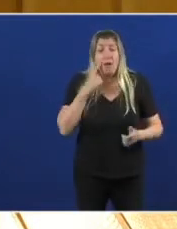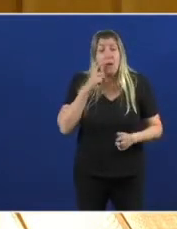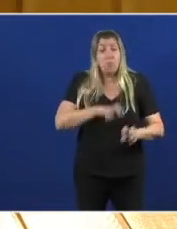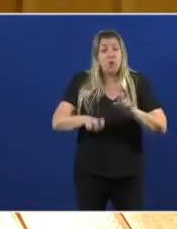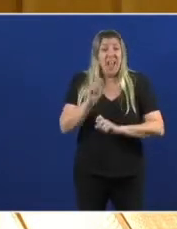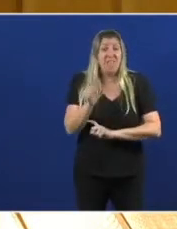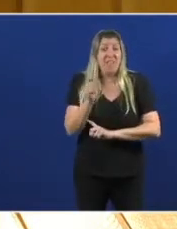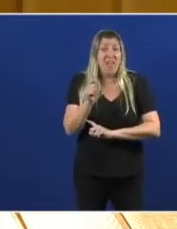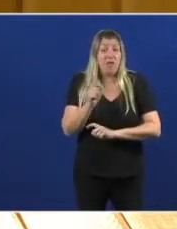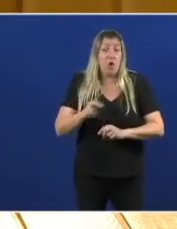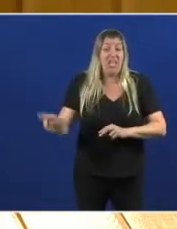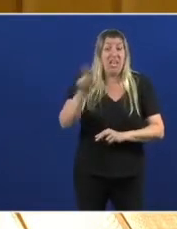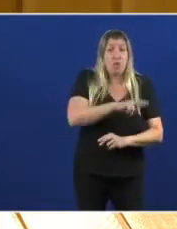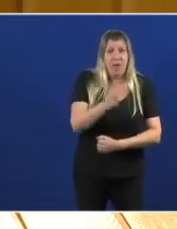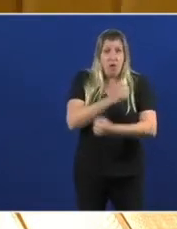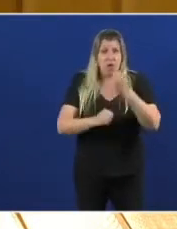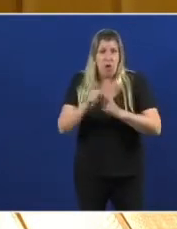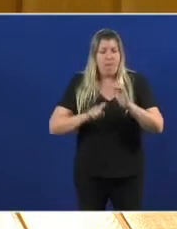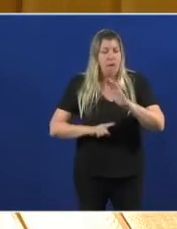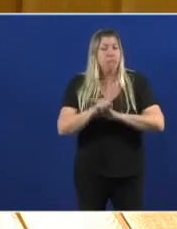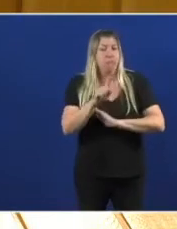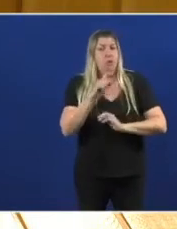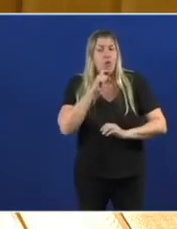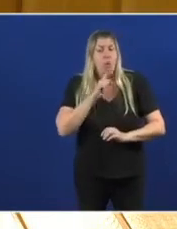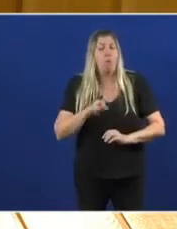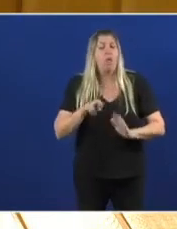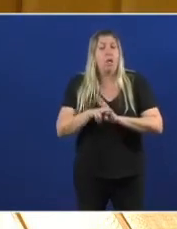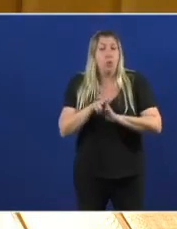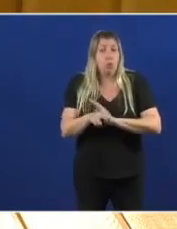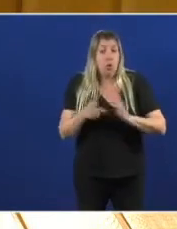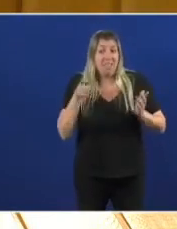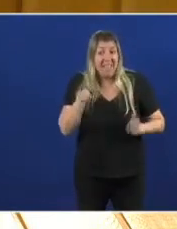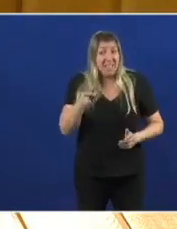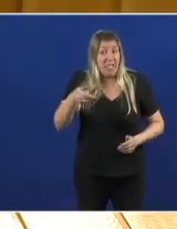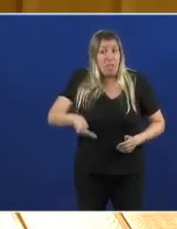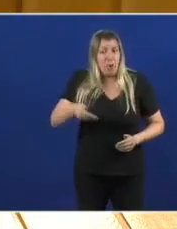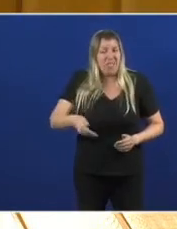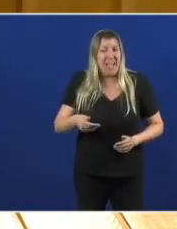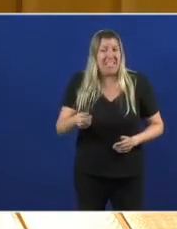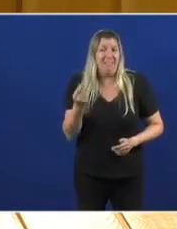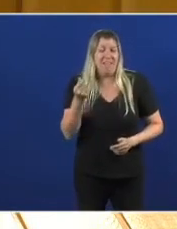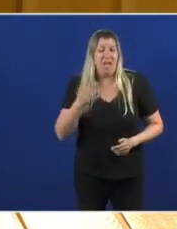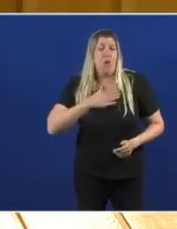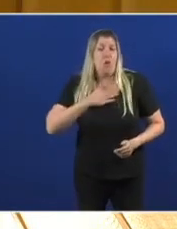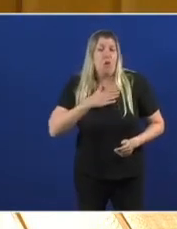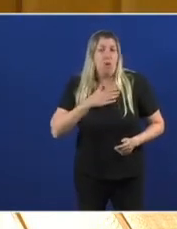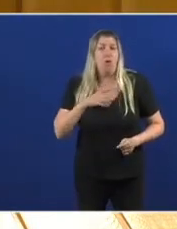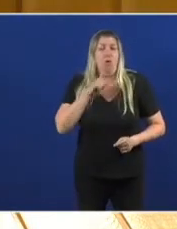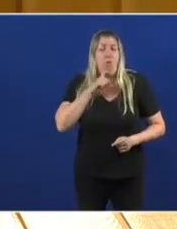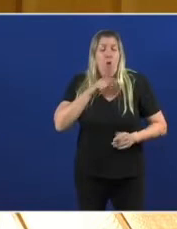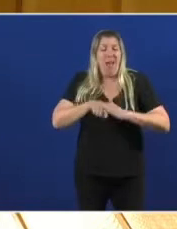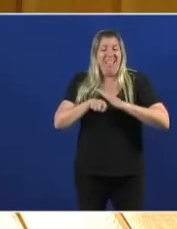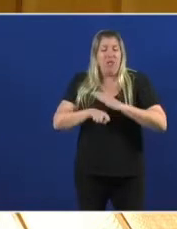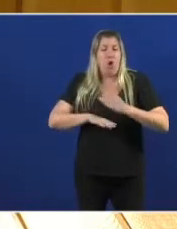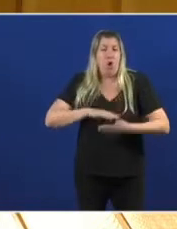A recuperación económica E nese ámbito É clave Ter a chave Dos nosos cartos Porque é evidente Que sen autonomía